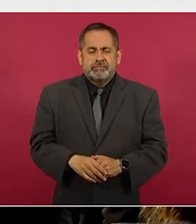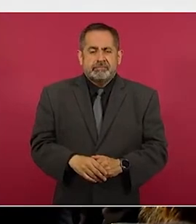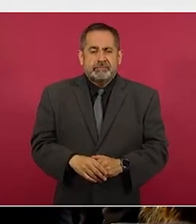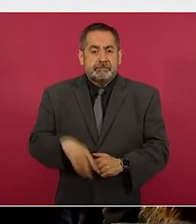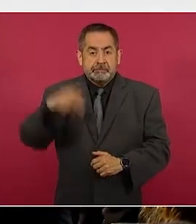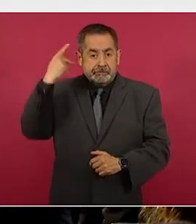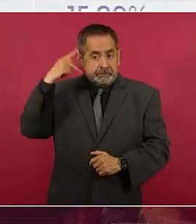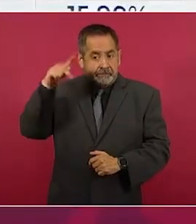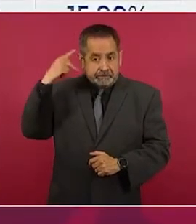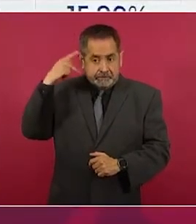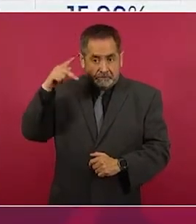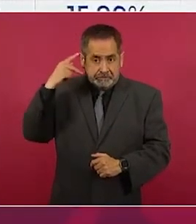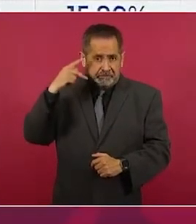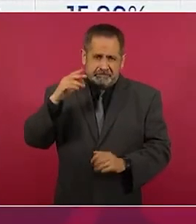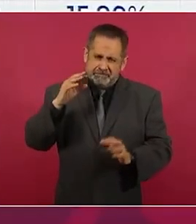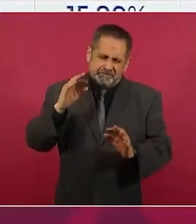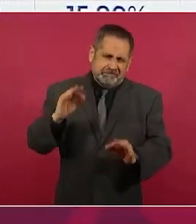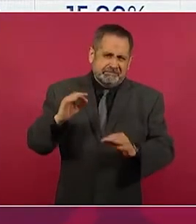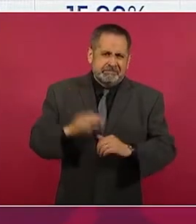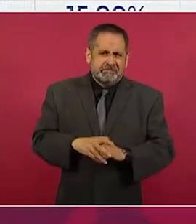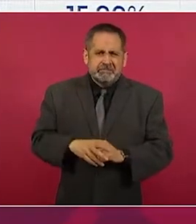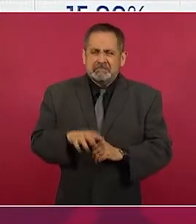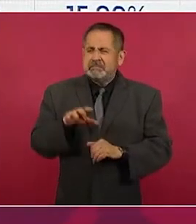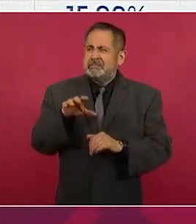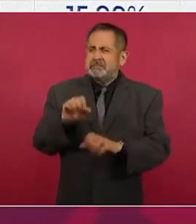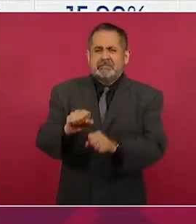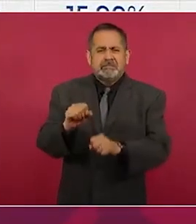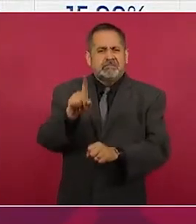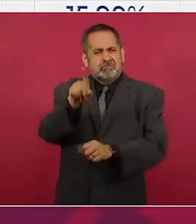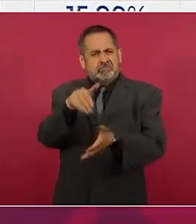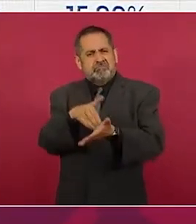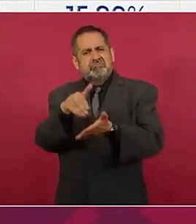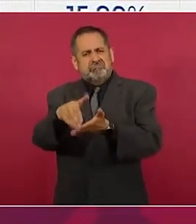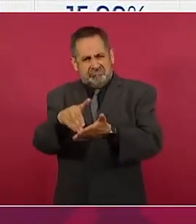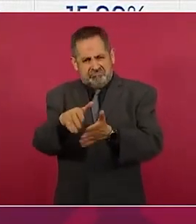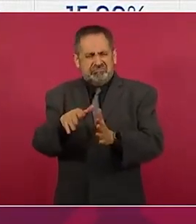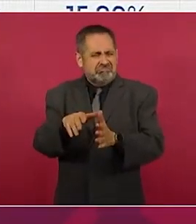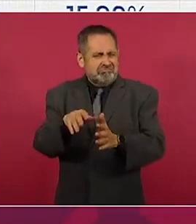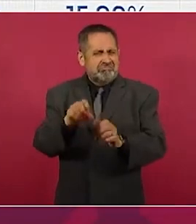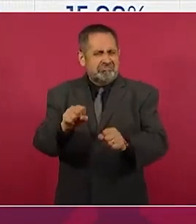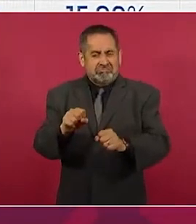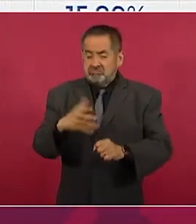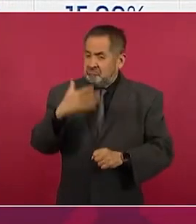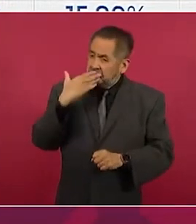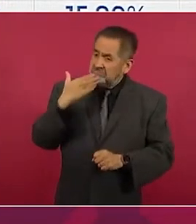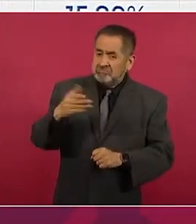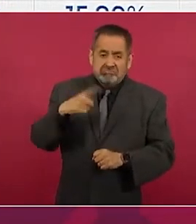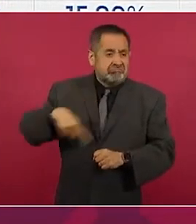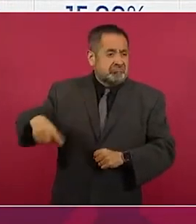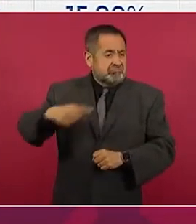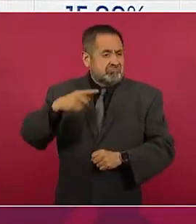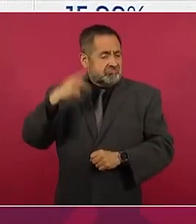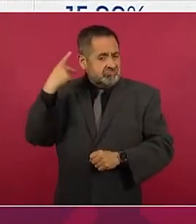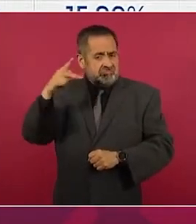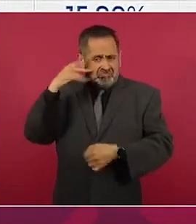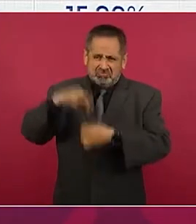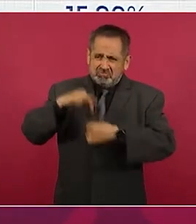Puebla, casi un millón también, muy buena participación.